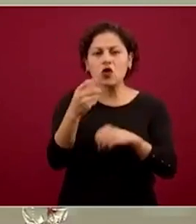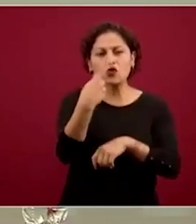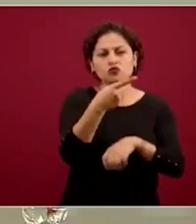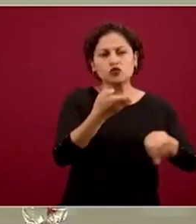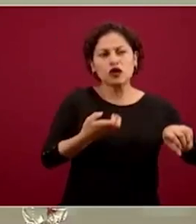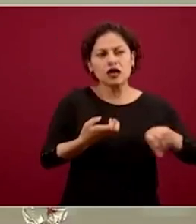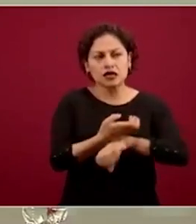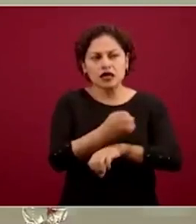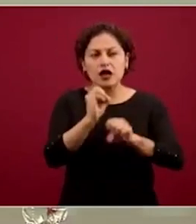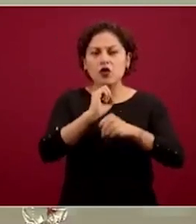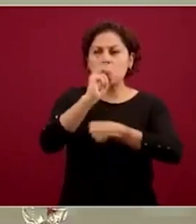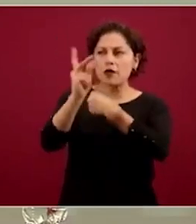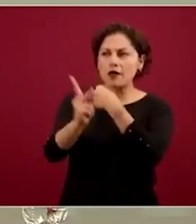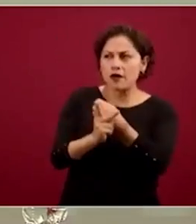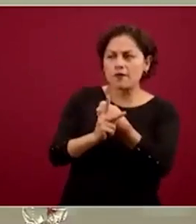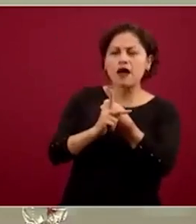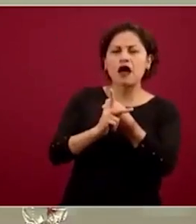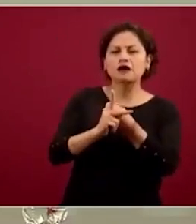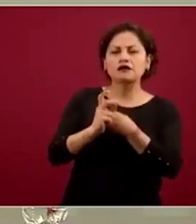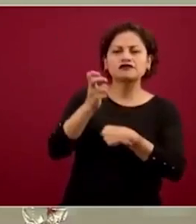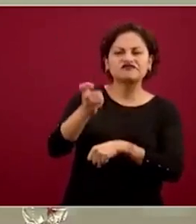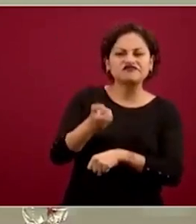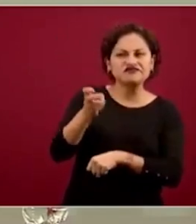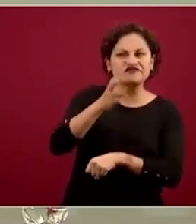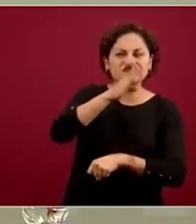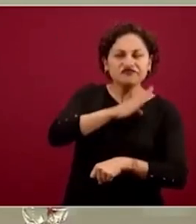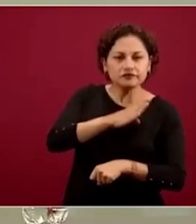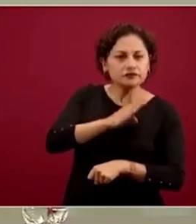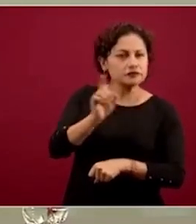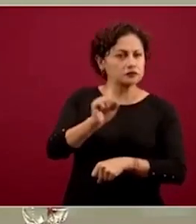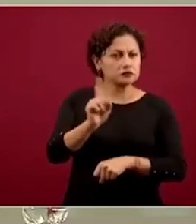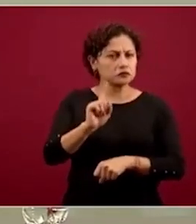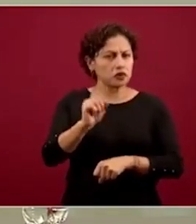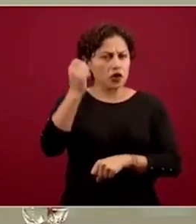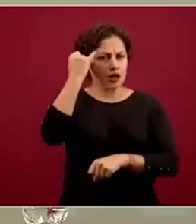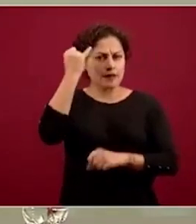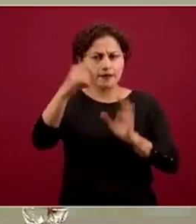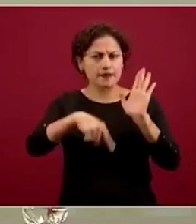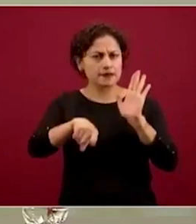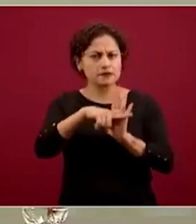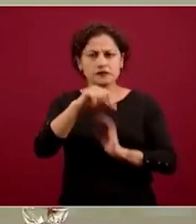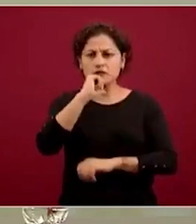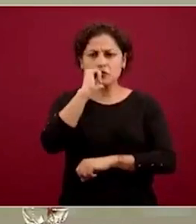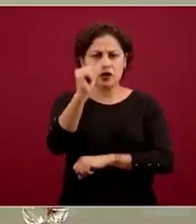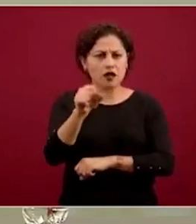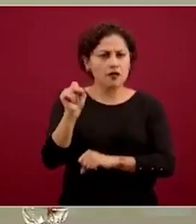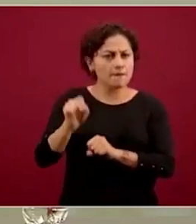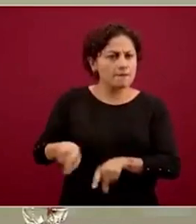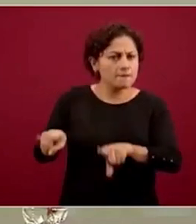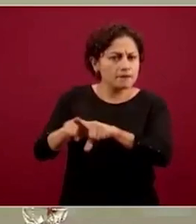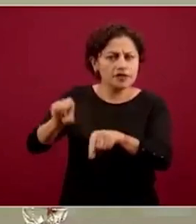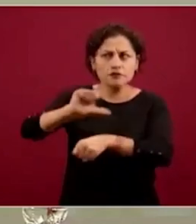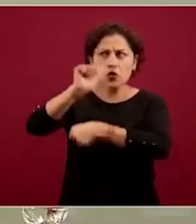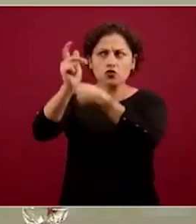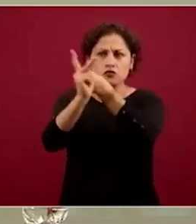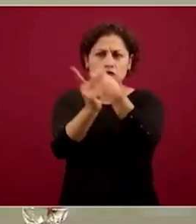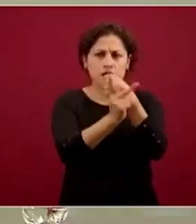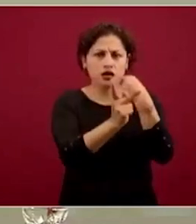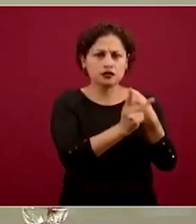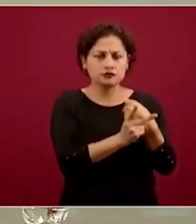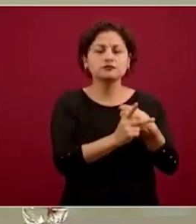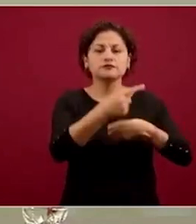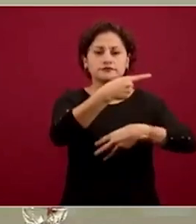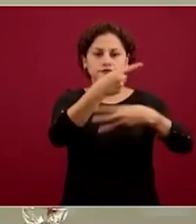ningún país, esta metodología existe para muchos países del mundo. Segundo, porque son tres